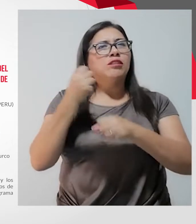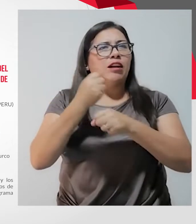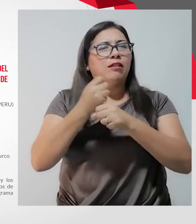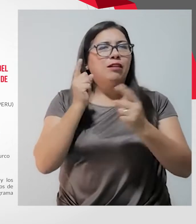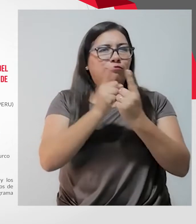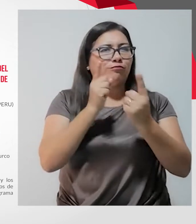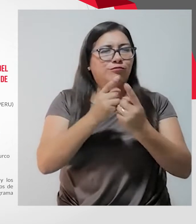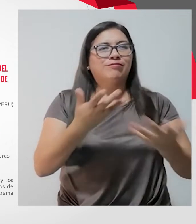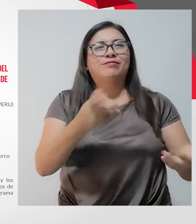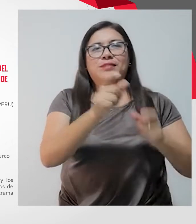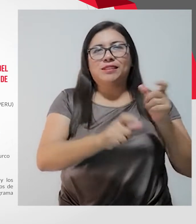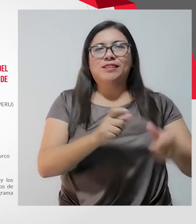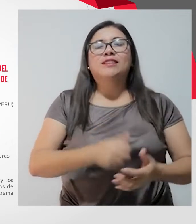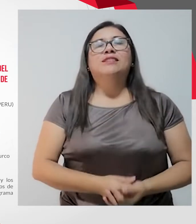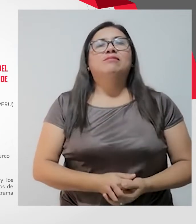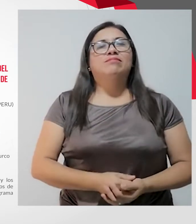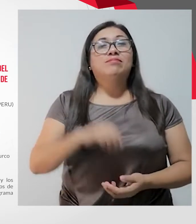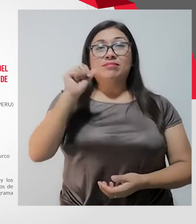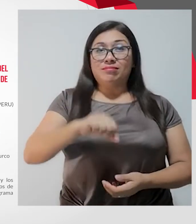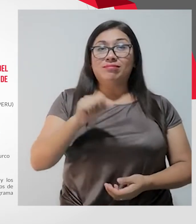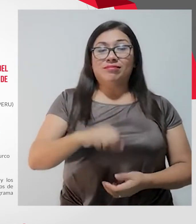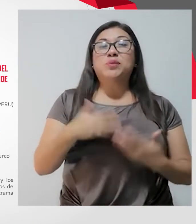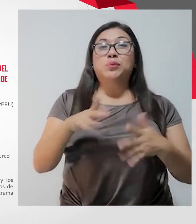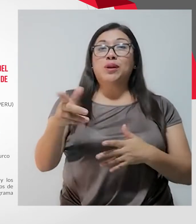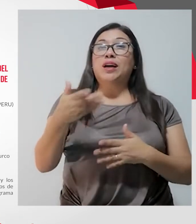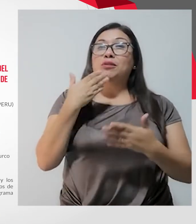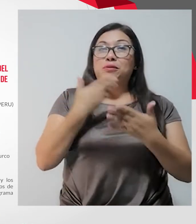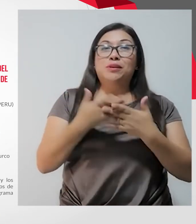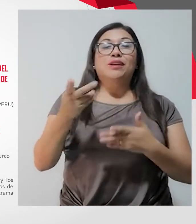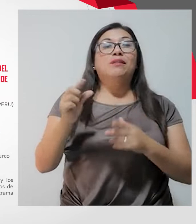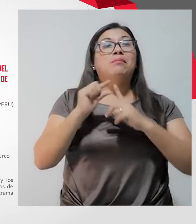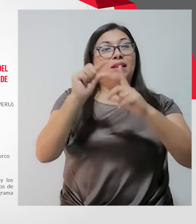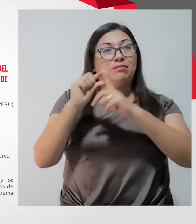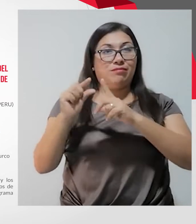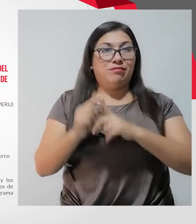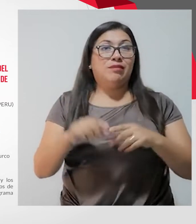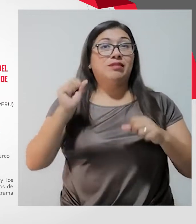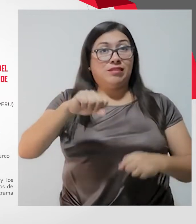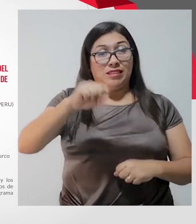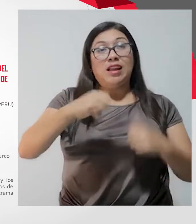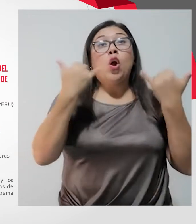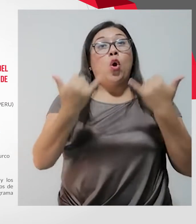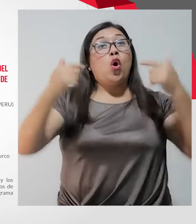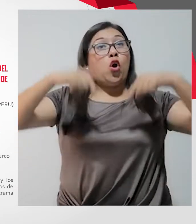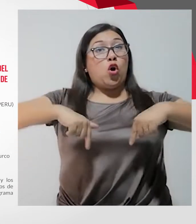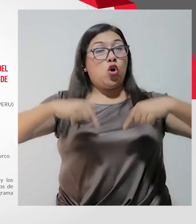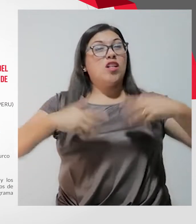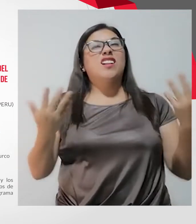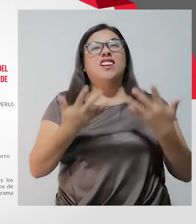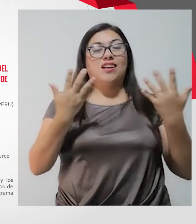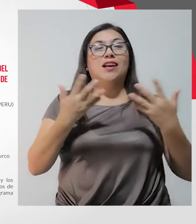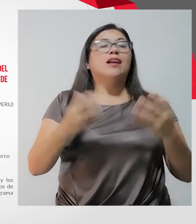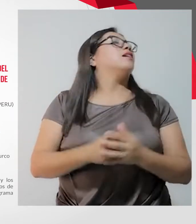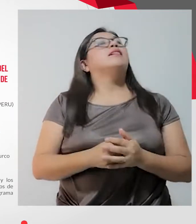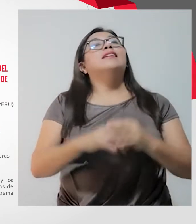diario. Qué bueno, Vilmita, lo que nos comentas. Y hoy día, amigas y amigos, es el Día